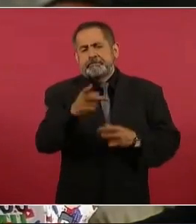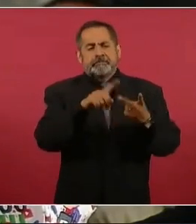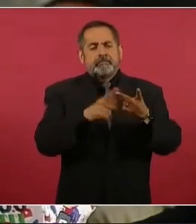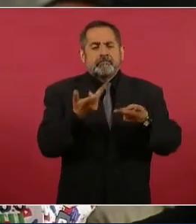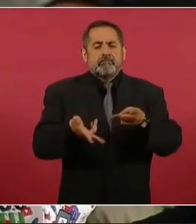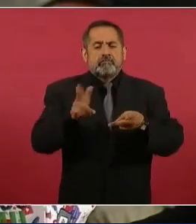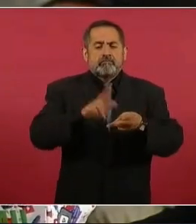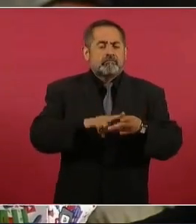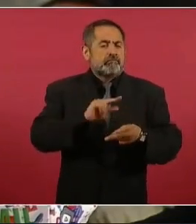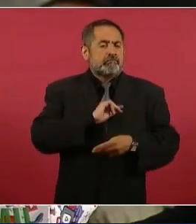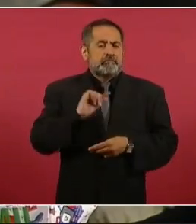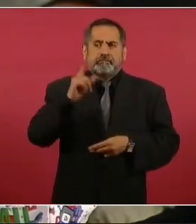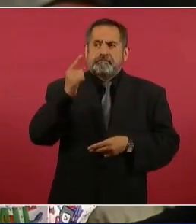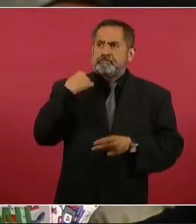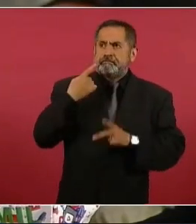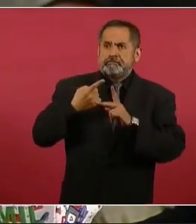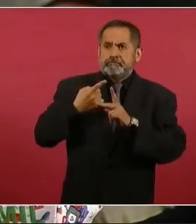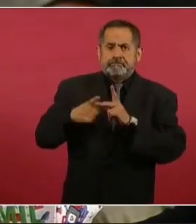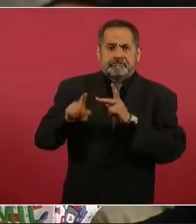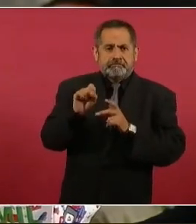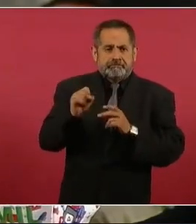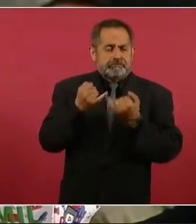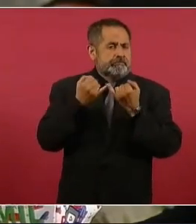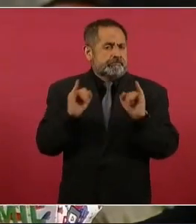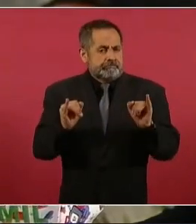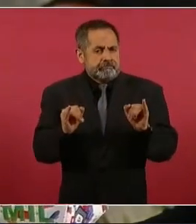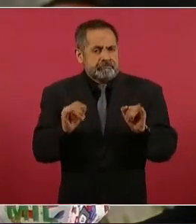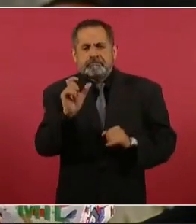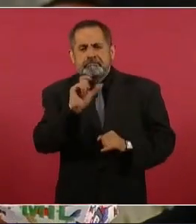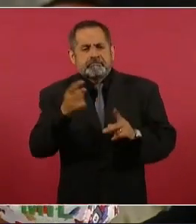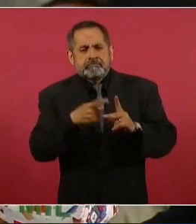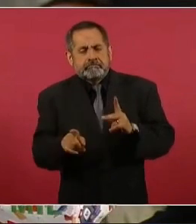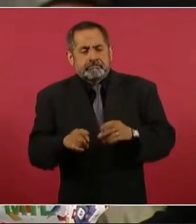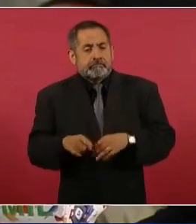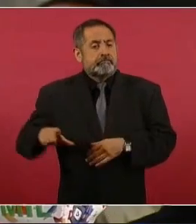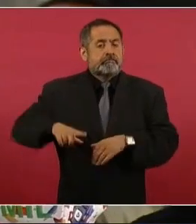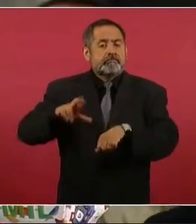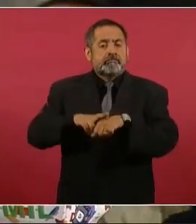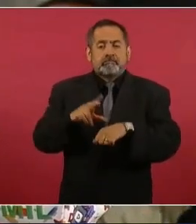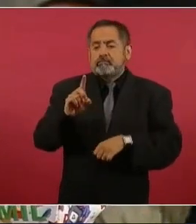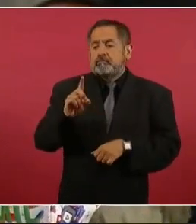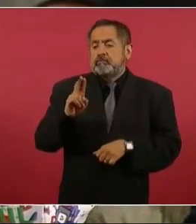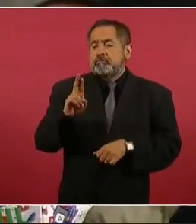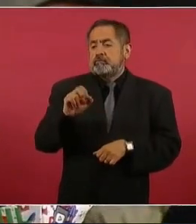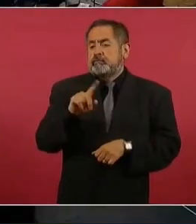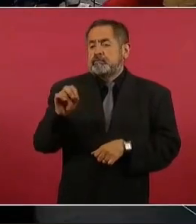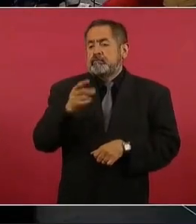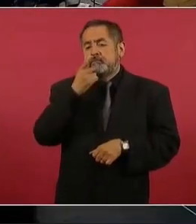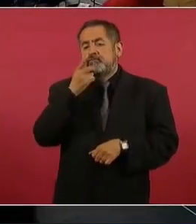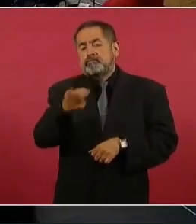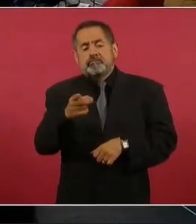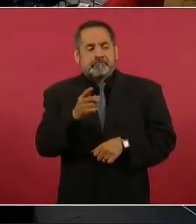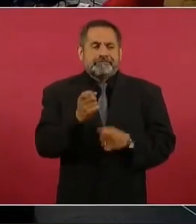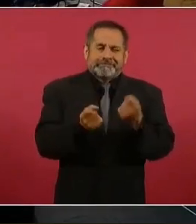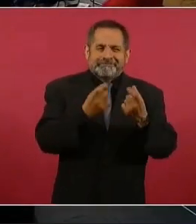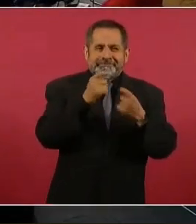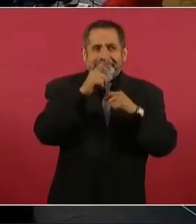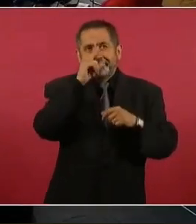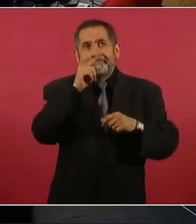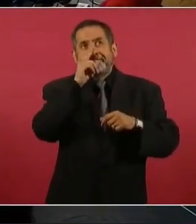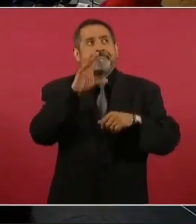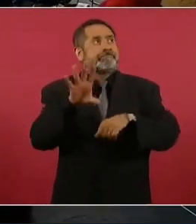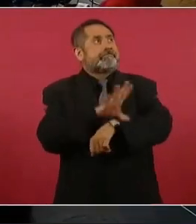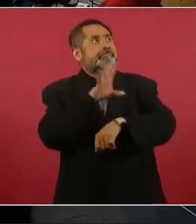especialidades que se inauguró en septiembre. El gobernador Turazo dijo la semana pasada que hay algunas fallas en el sistema